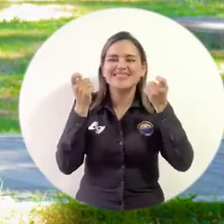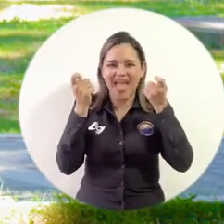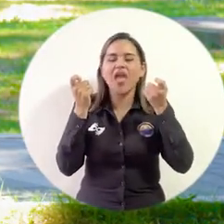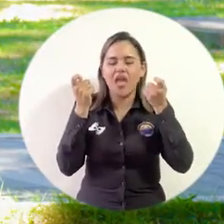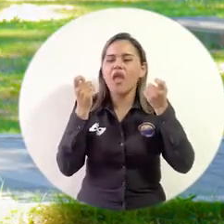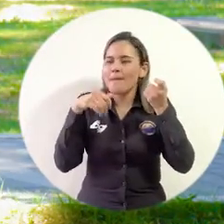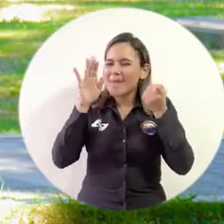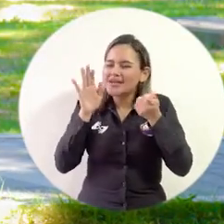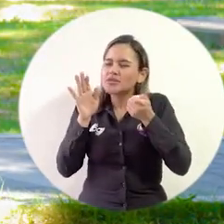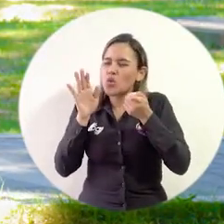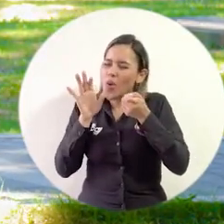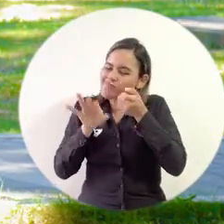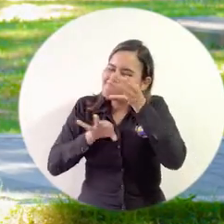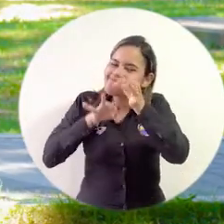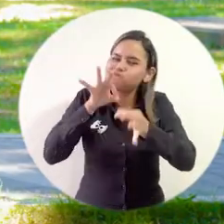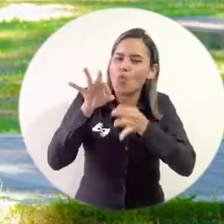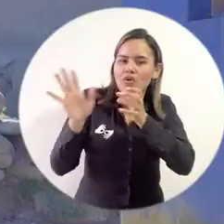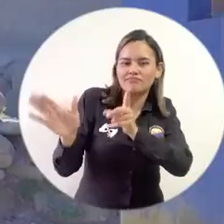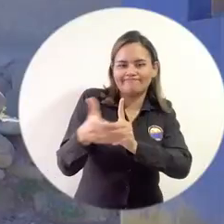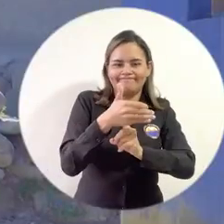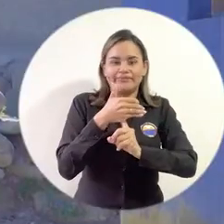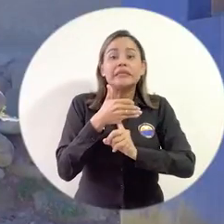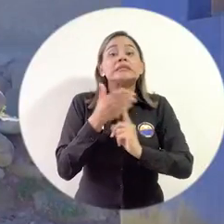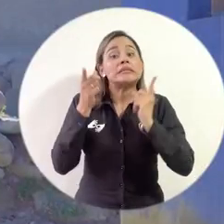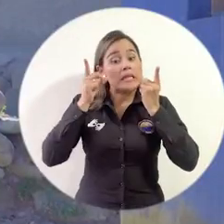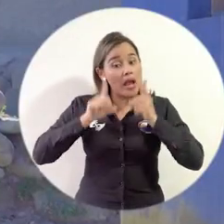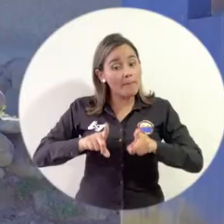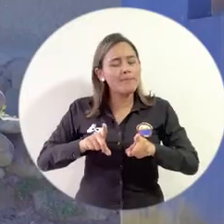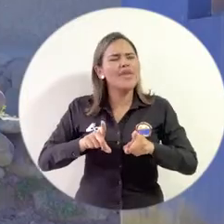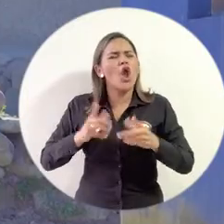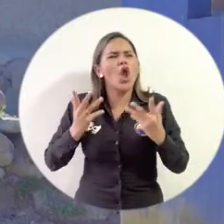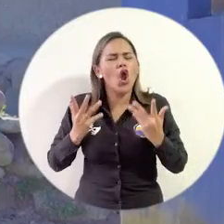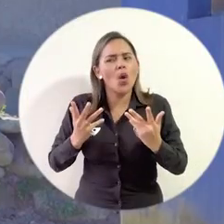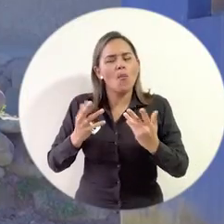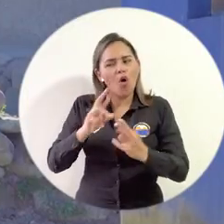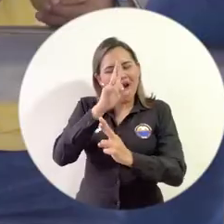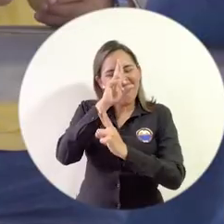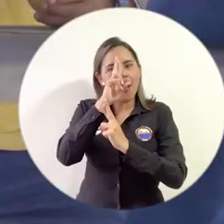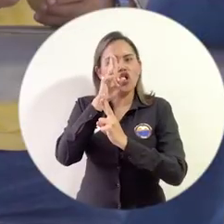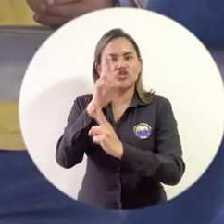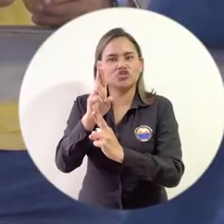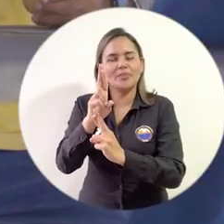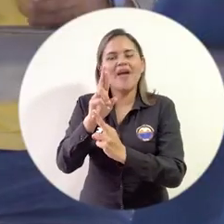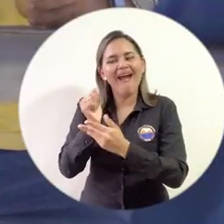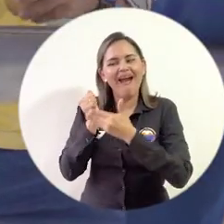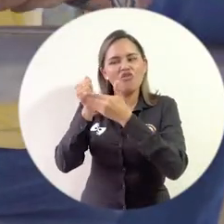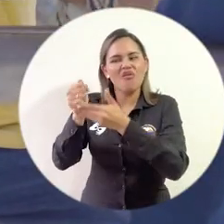articulación que permita un reconocimiento hacia la autonomía.